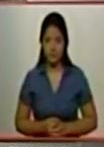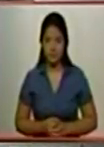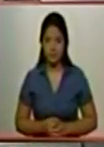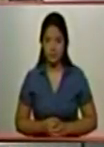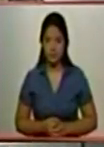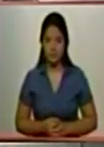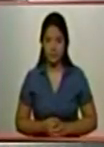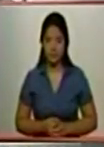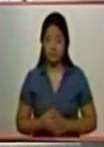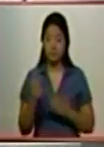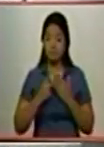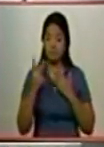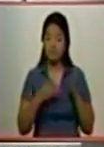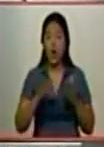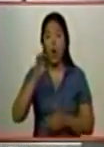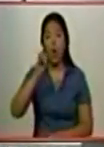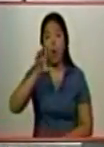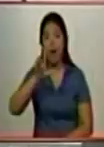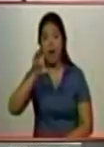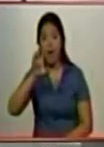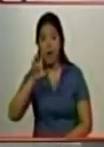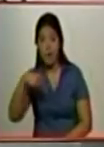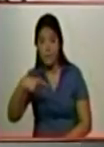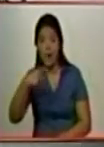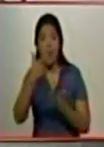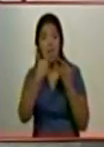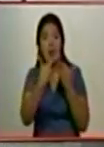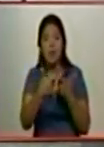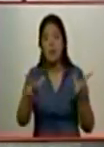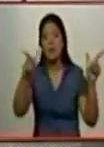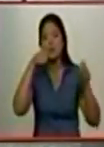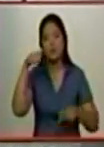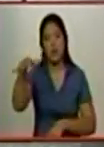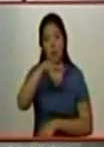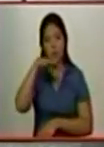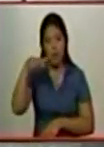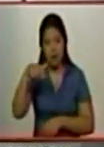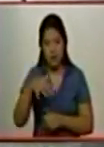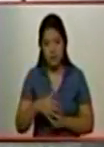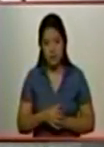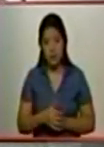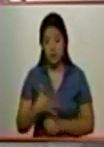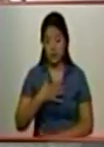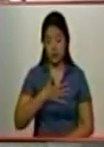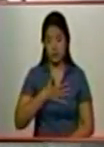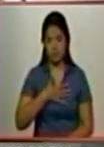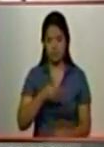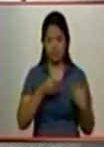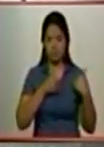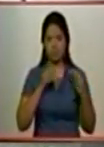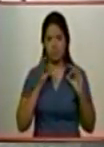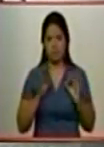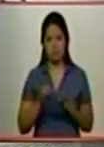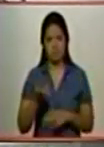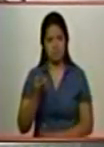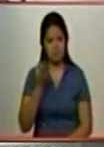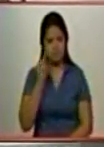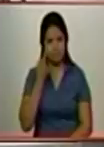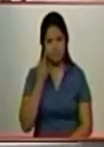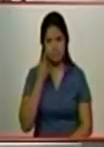La operación OLP, operación de liberación del pueblo. Yo en lo personal he estado